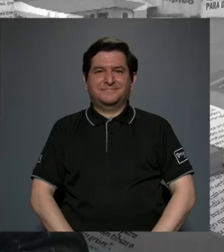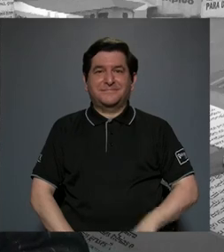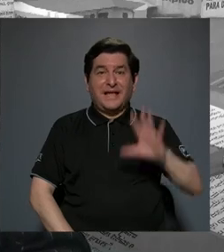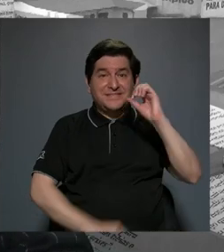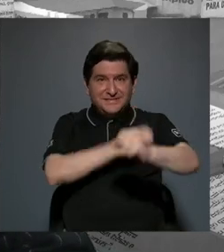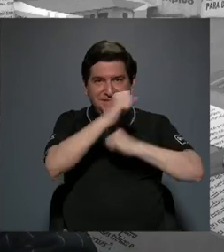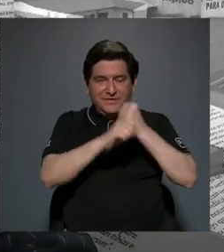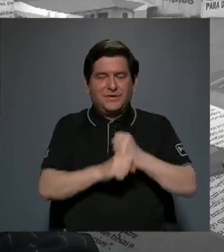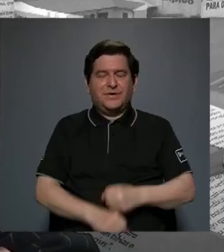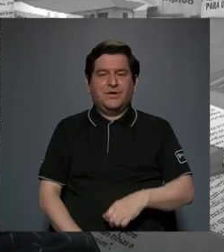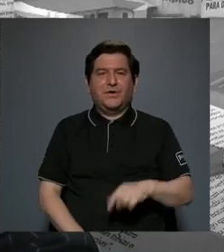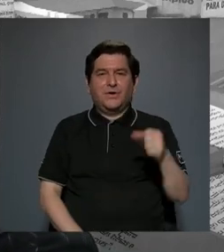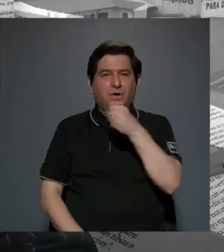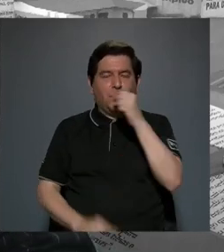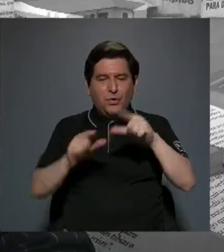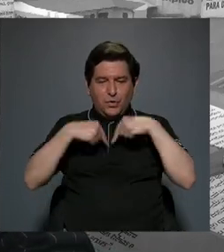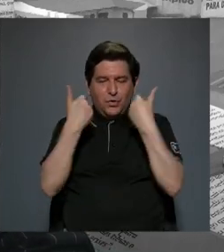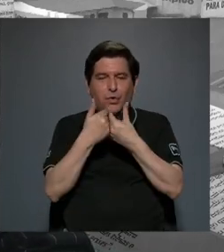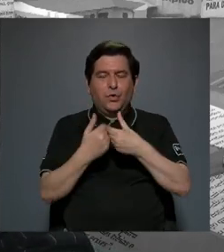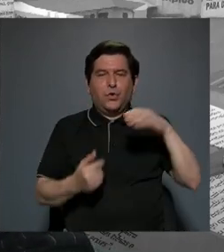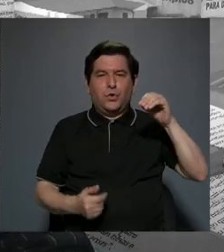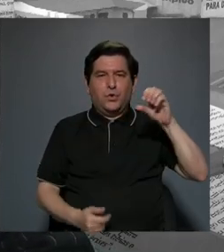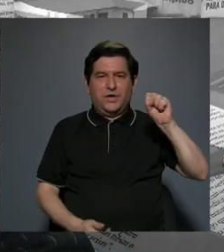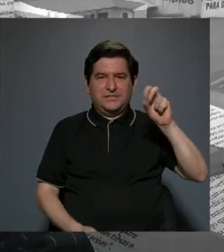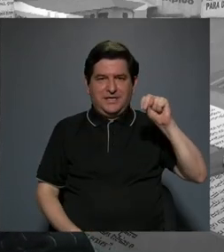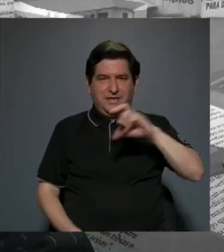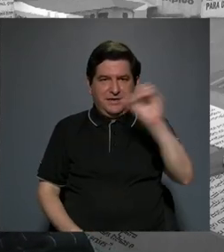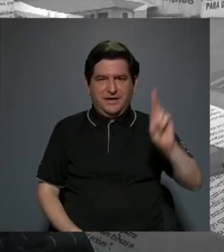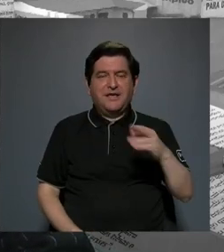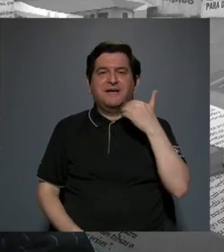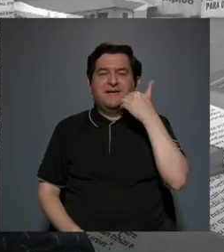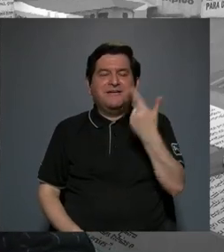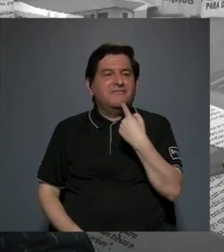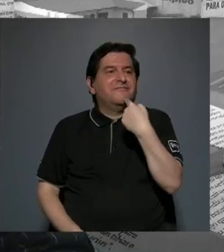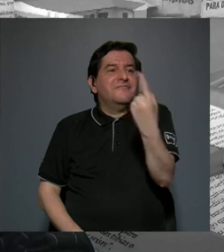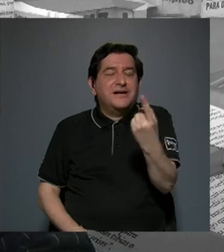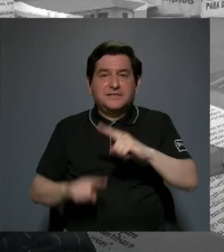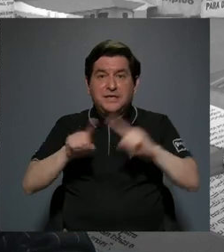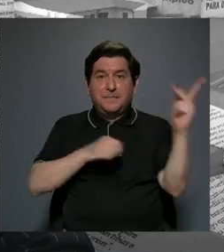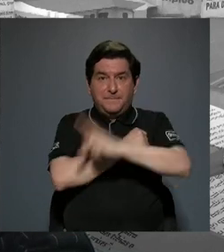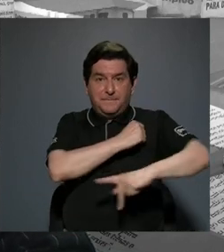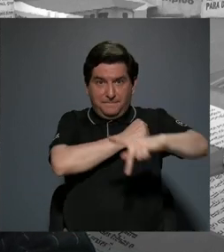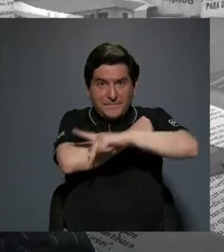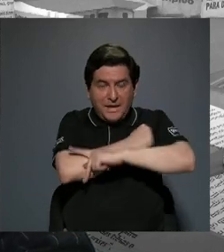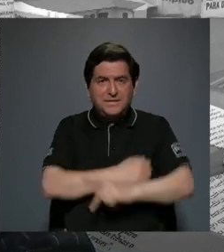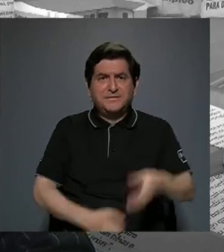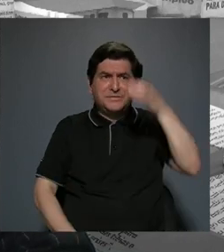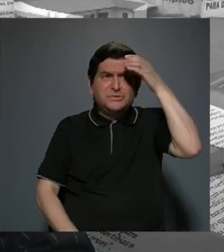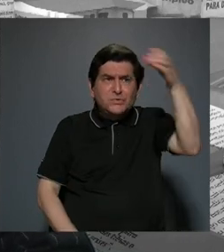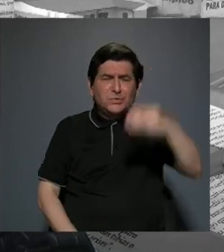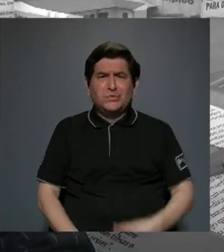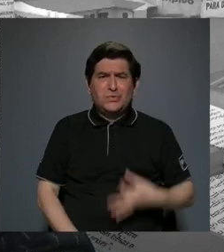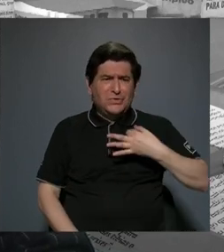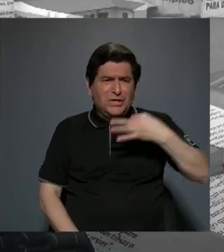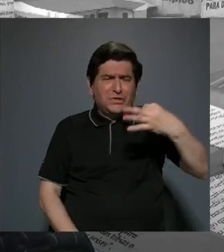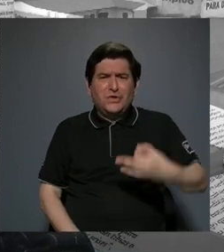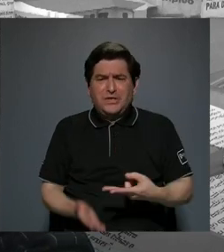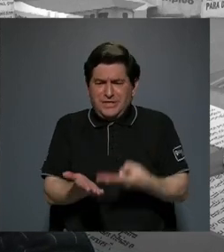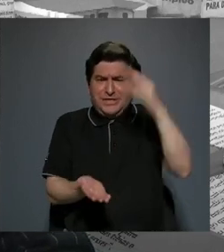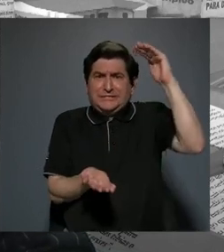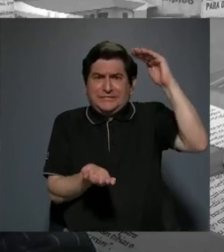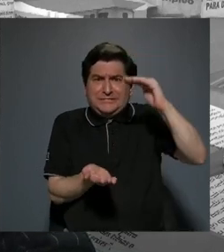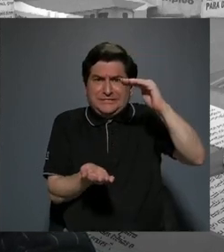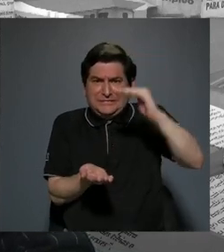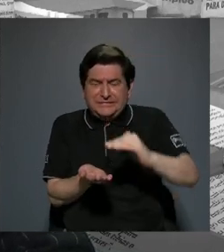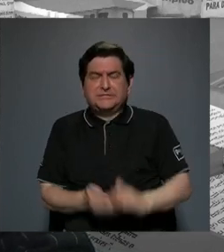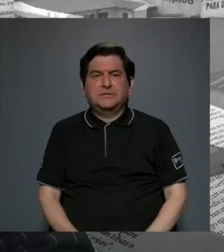50 años del coro sinfónico en Costa Rica es fácil decirlo, pero en este país en donde la cultura cada día se degrada,